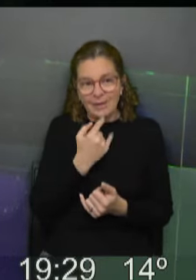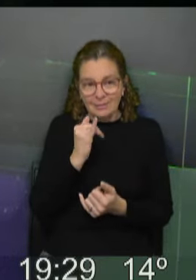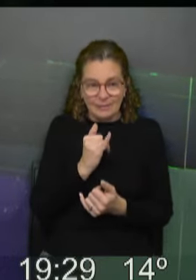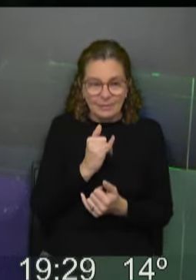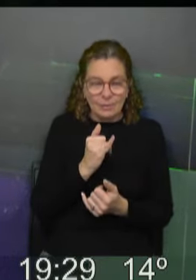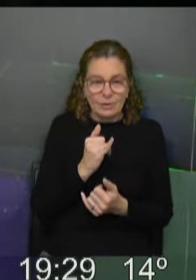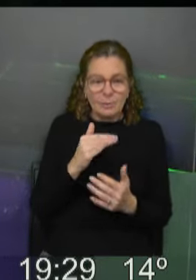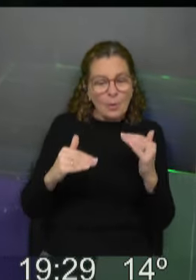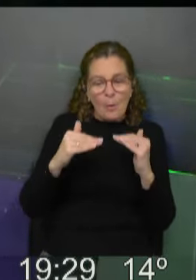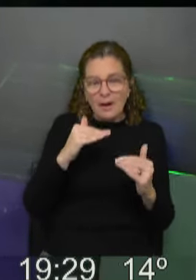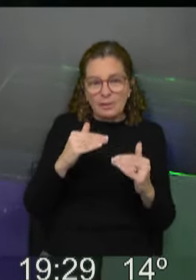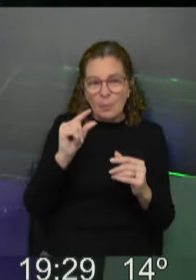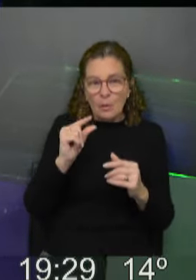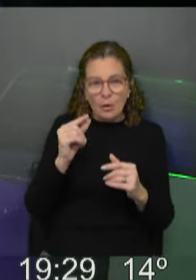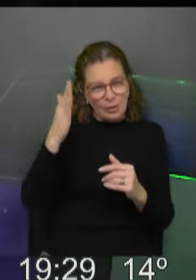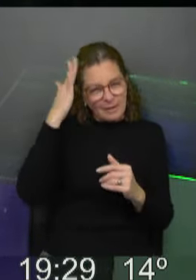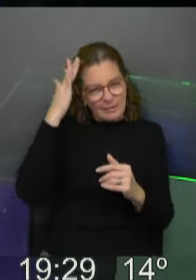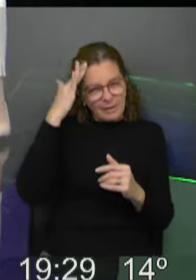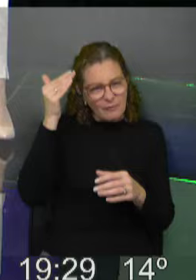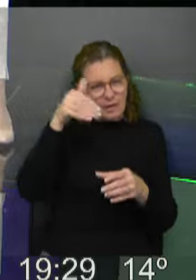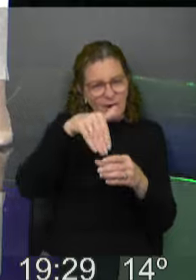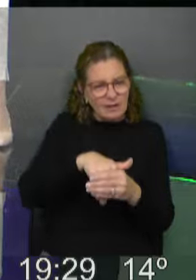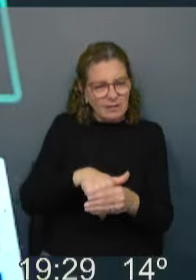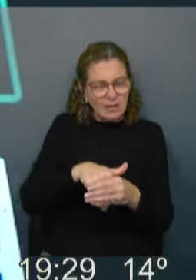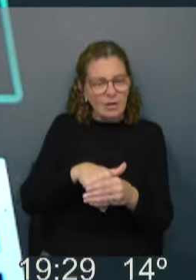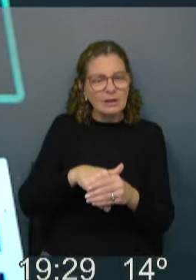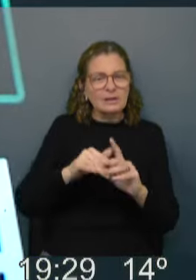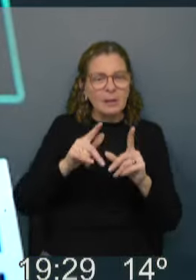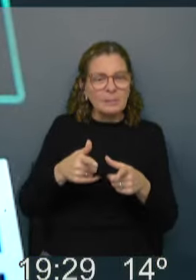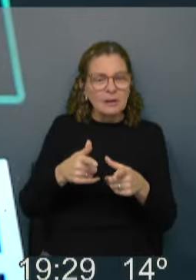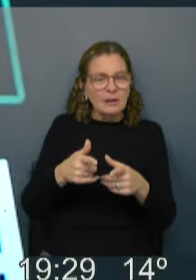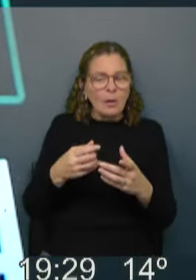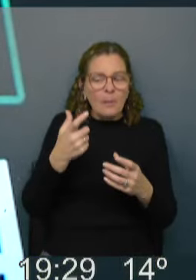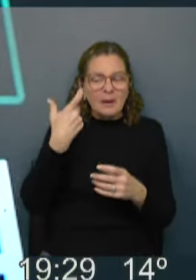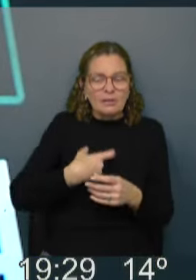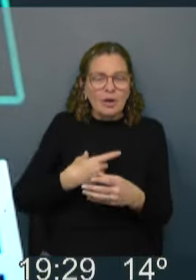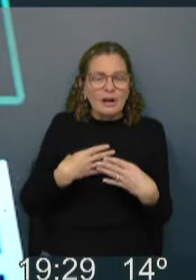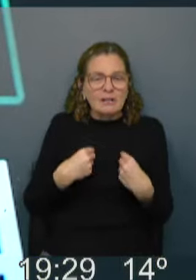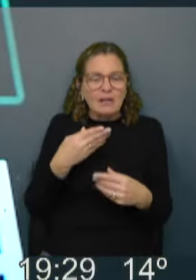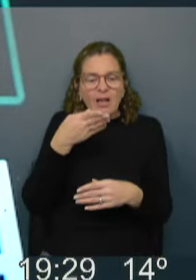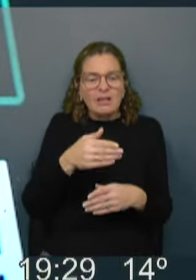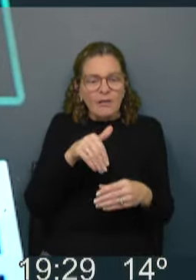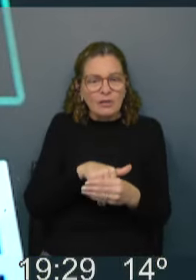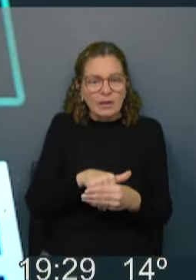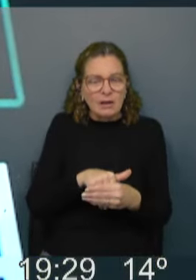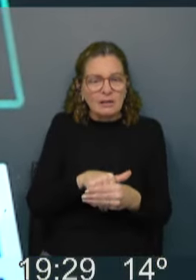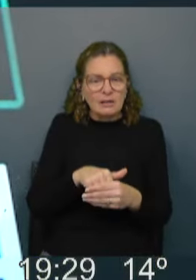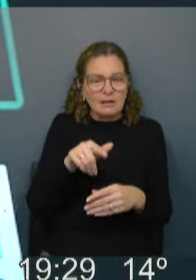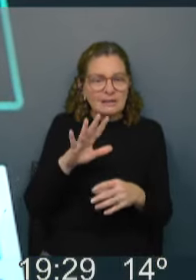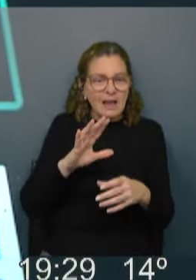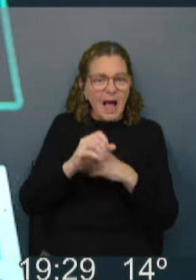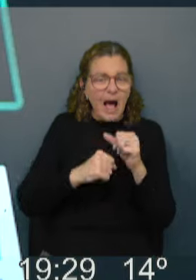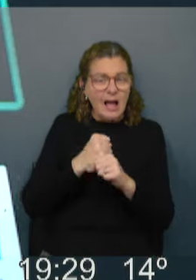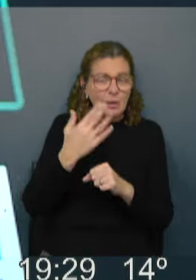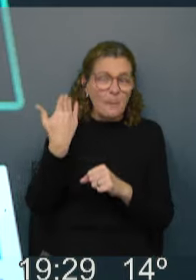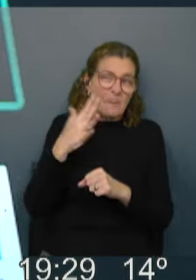estamos comparando un poco el grado de conocimiento que hay sobre las elecciones, la predisposición a ir a votar, estamos en un diseño parecido al de